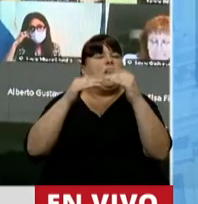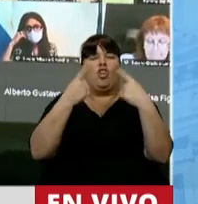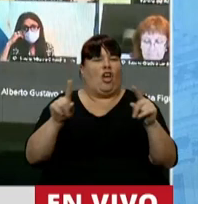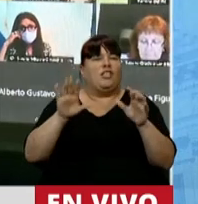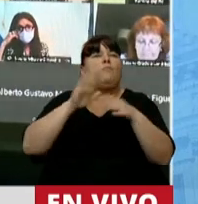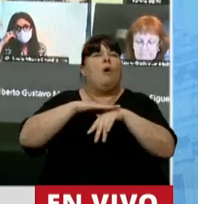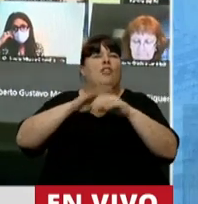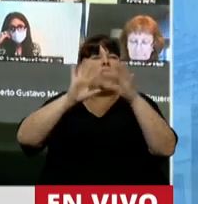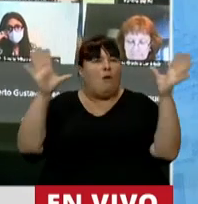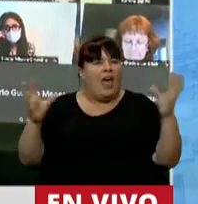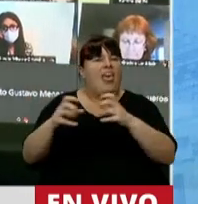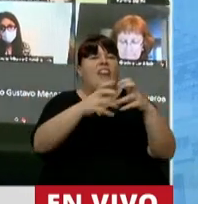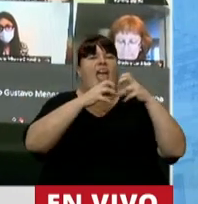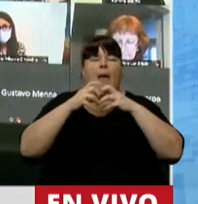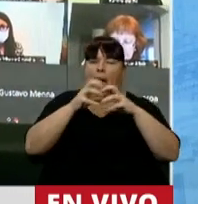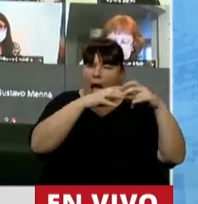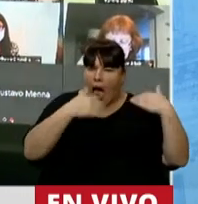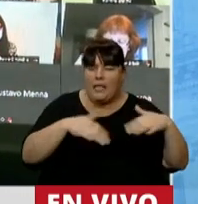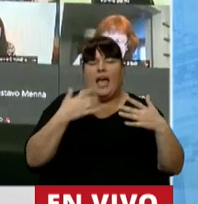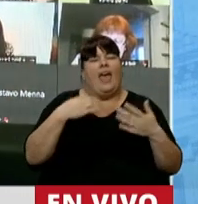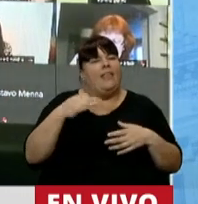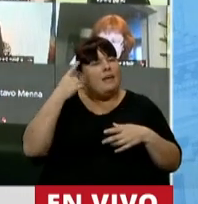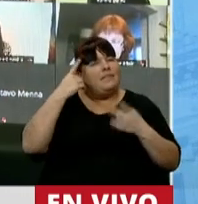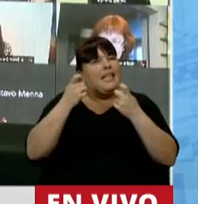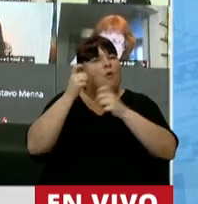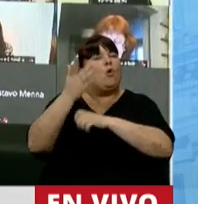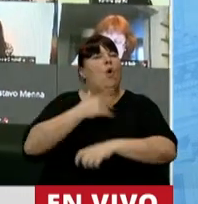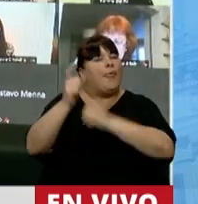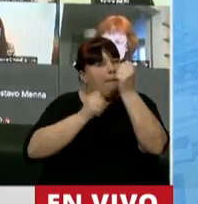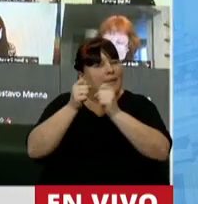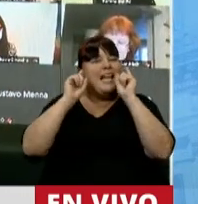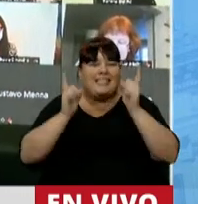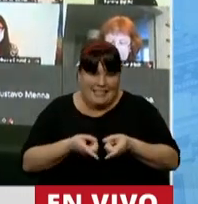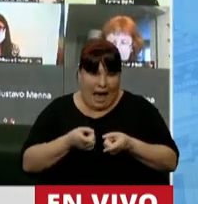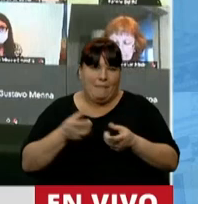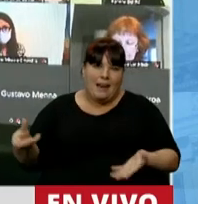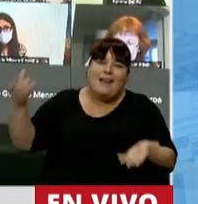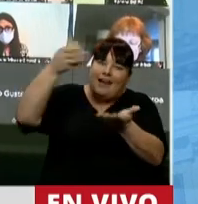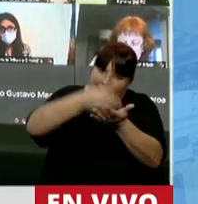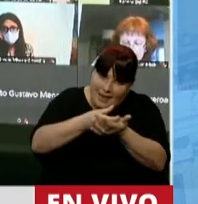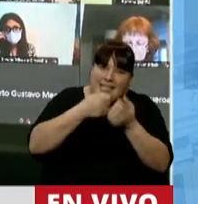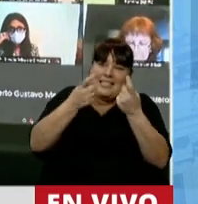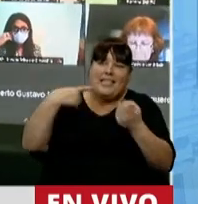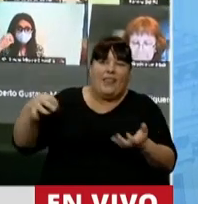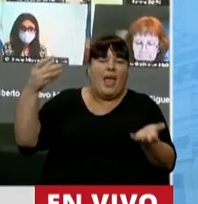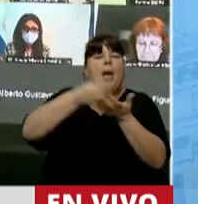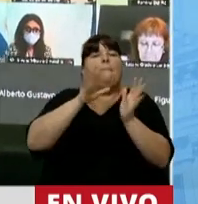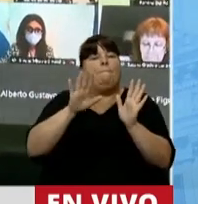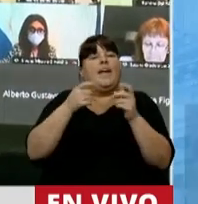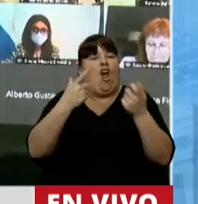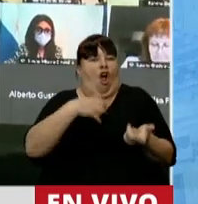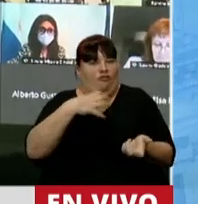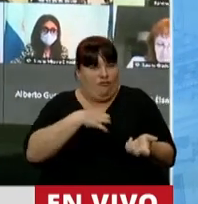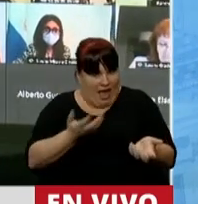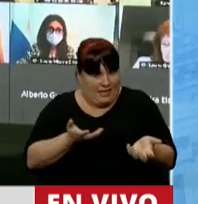cosa en democracia, son debates profundos. Necesitamos que los empresarios también hagan la inversión cuando la necesitan, pero necesitamos generar